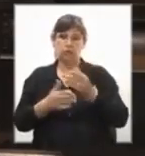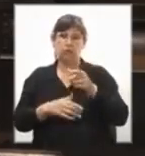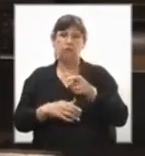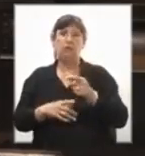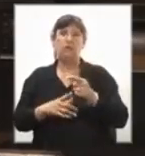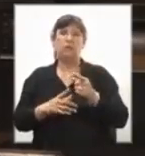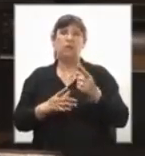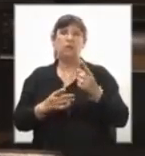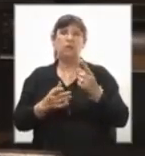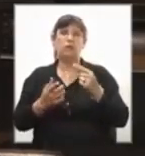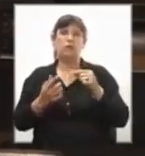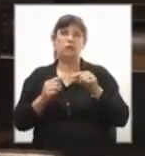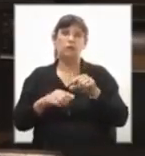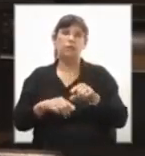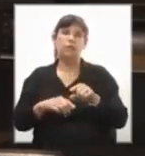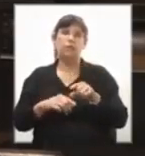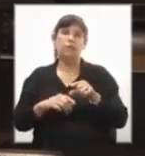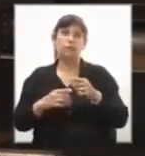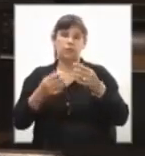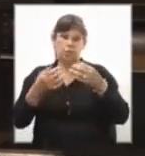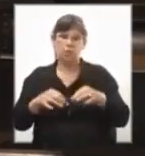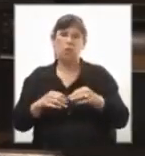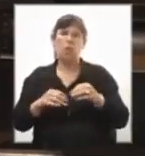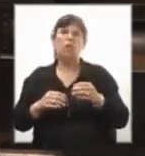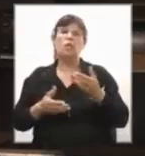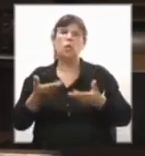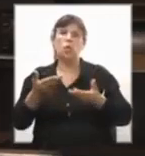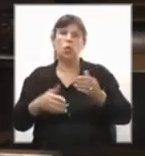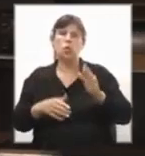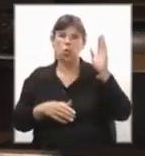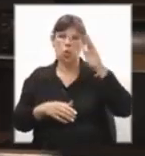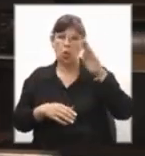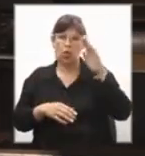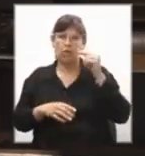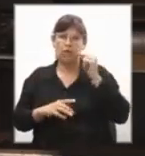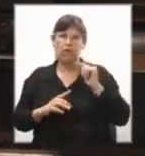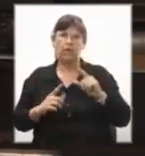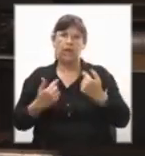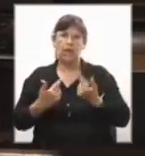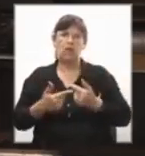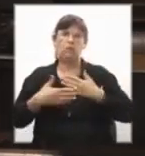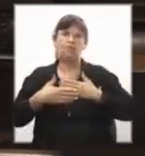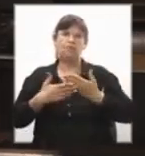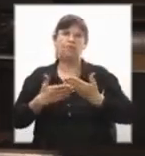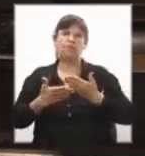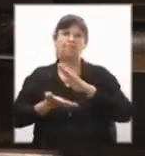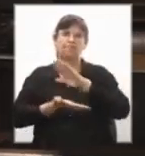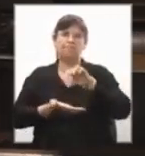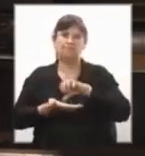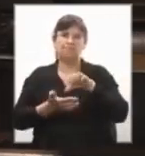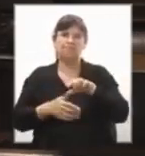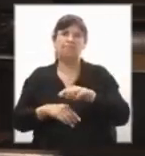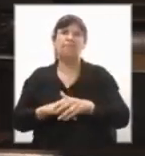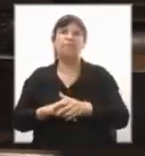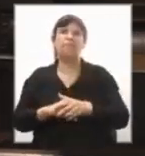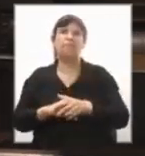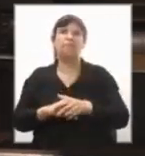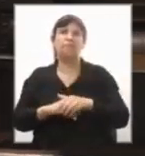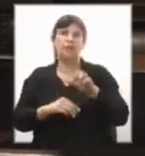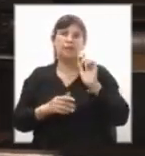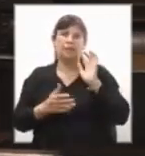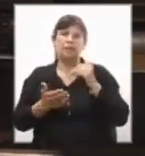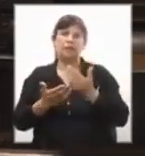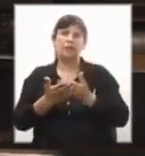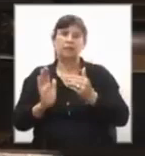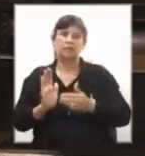por lo que se rinde merecido y justo homenaje a nuestra querida localidad de Cardona. Esta